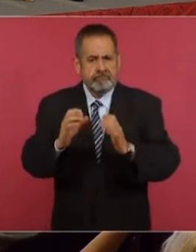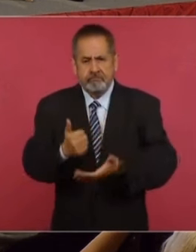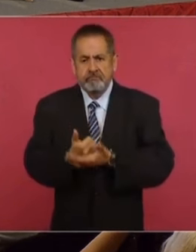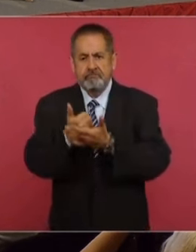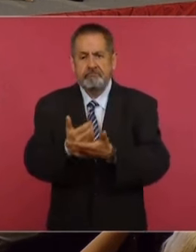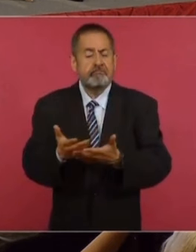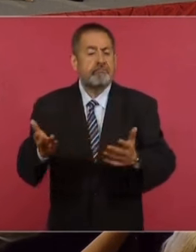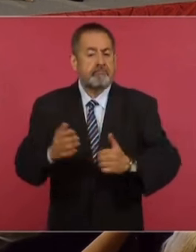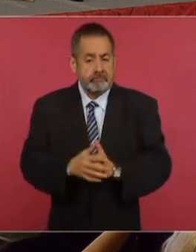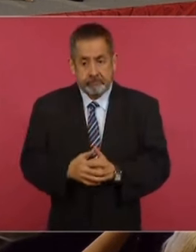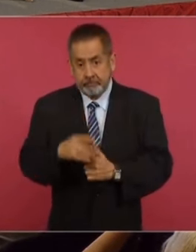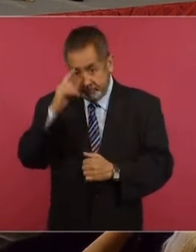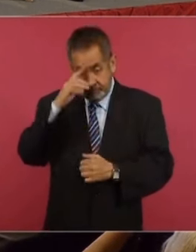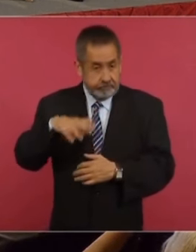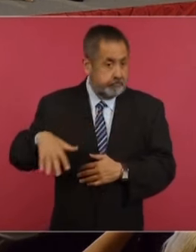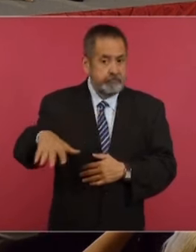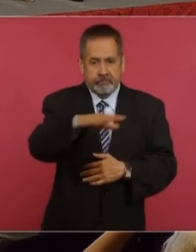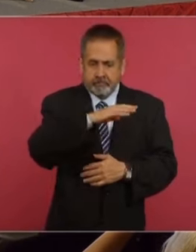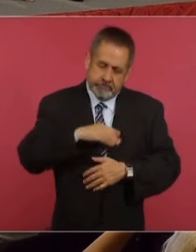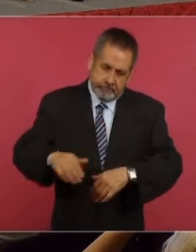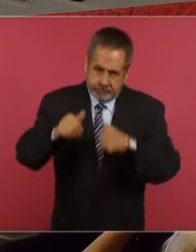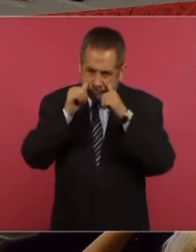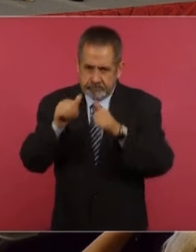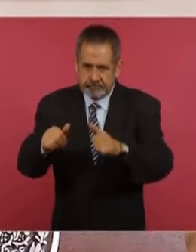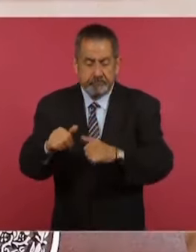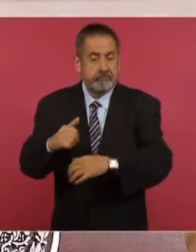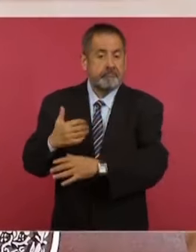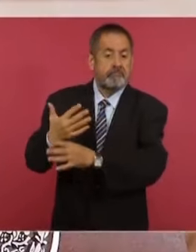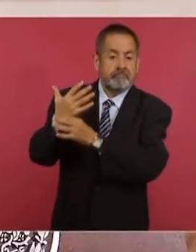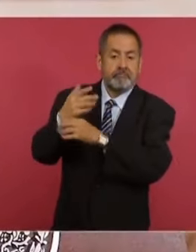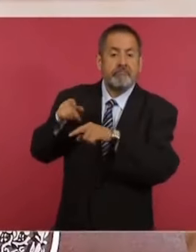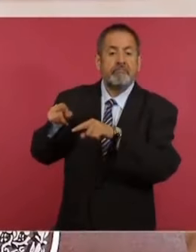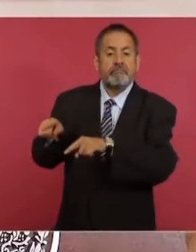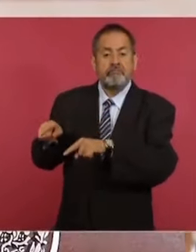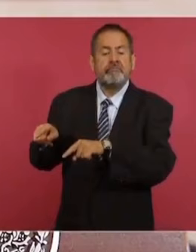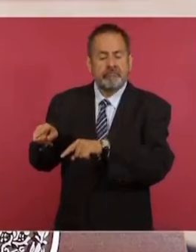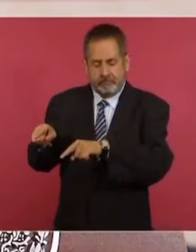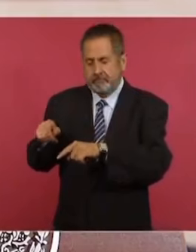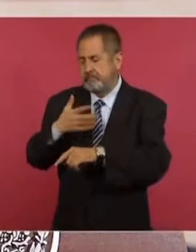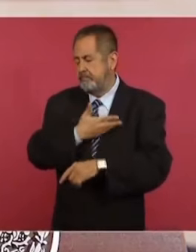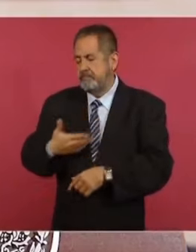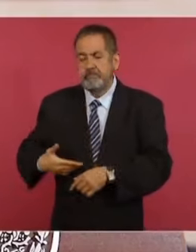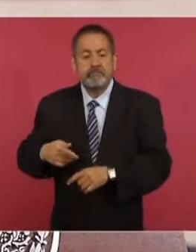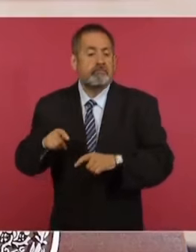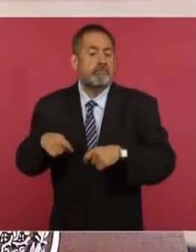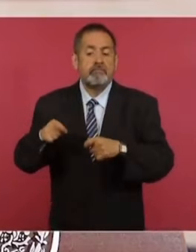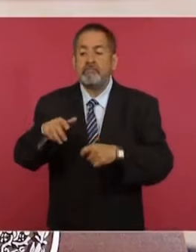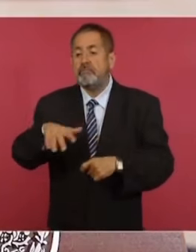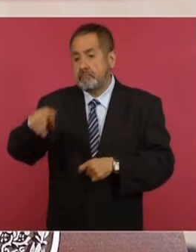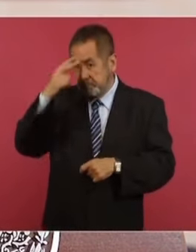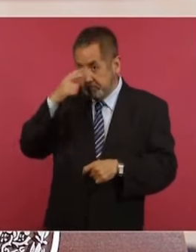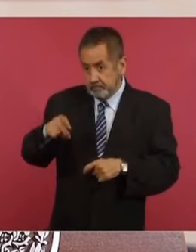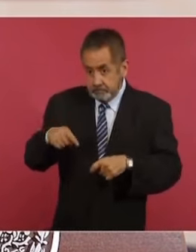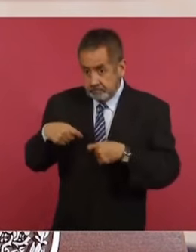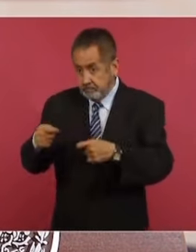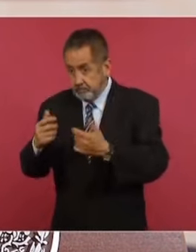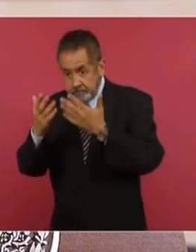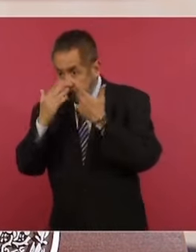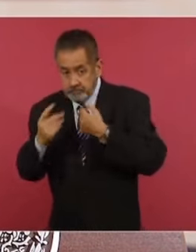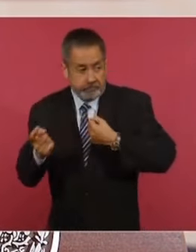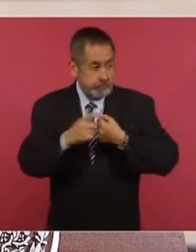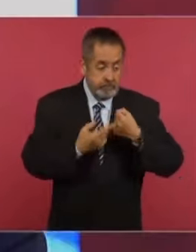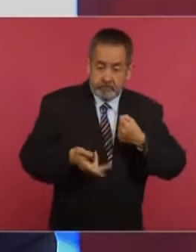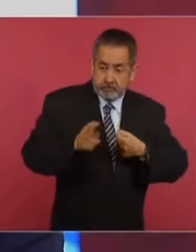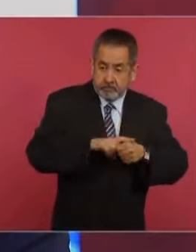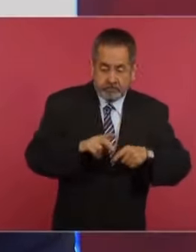universal en su modelo de atención. Como lo ha dicho el señor presidente López Obrador, es darle a todos los mexicanos y mexicanas sin seguridad social